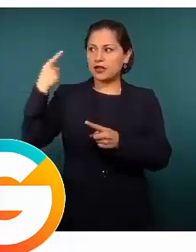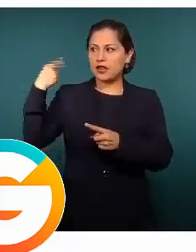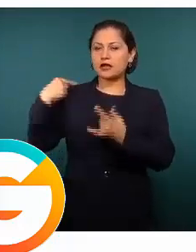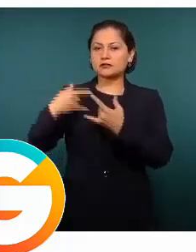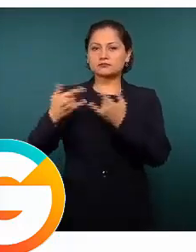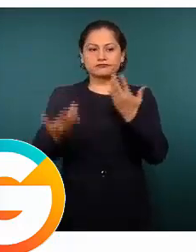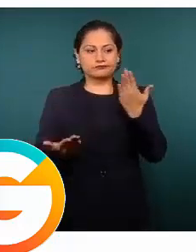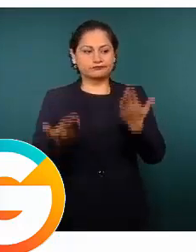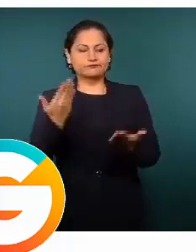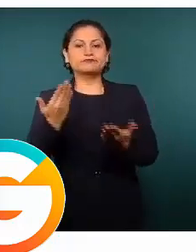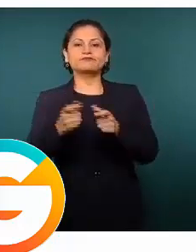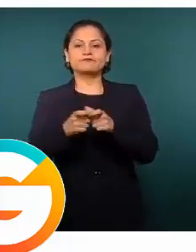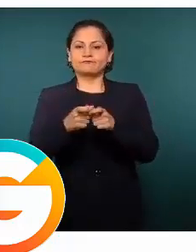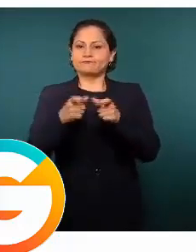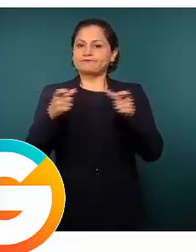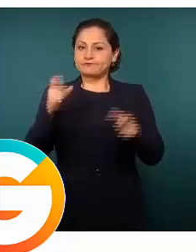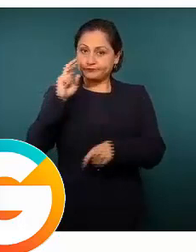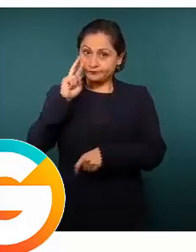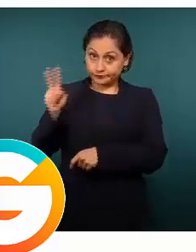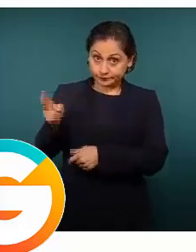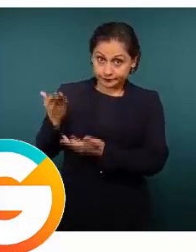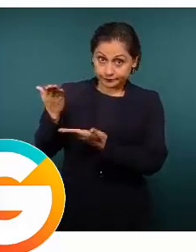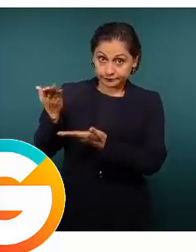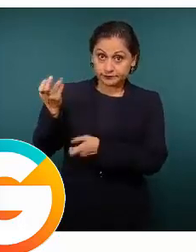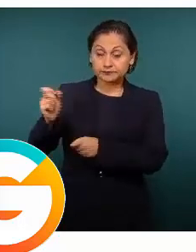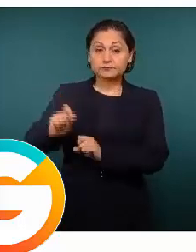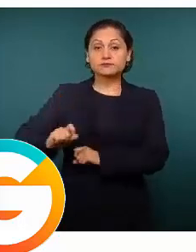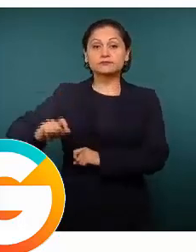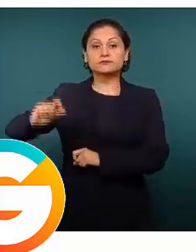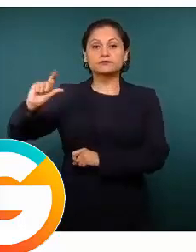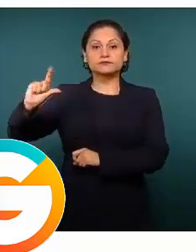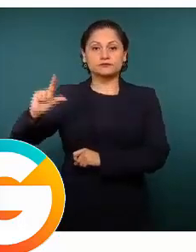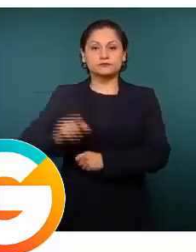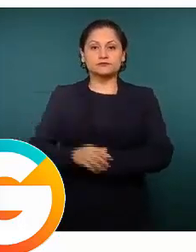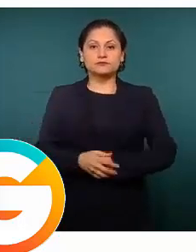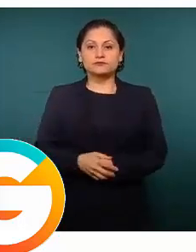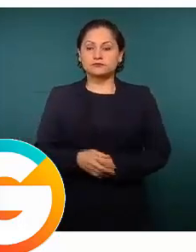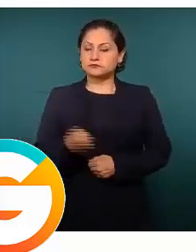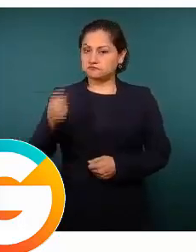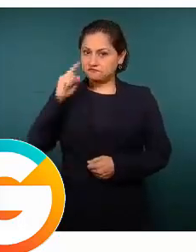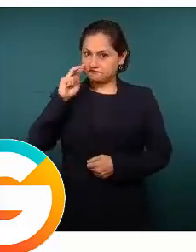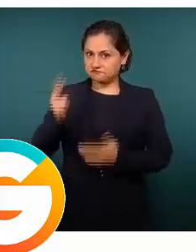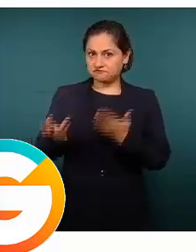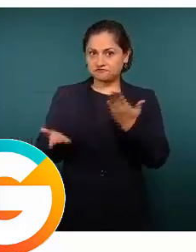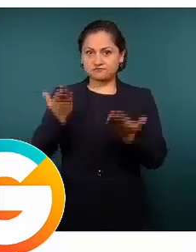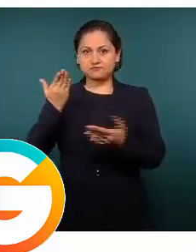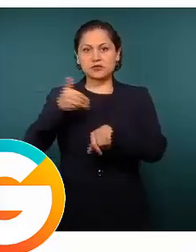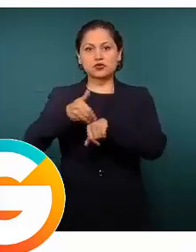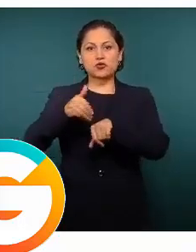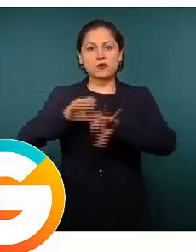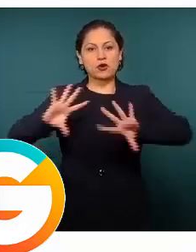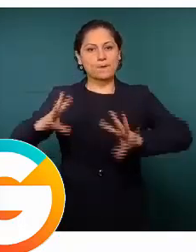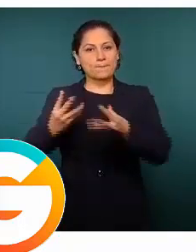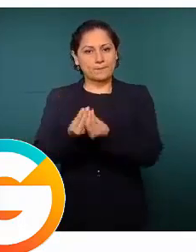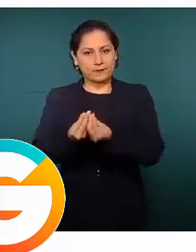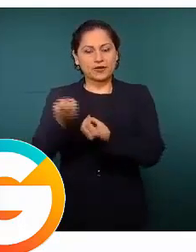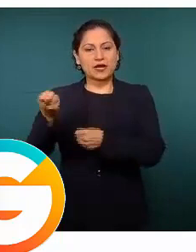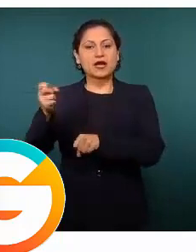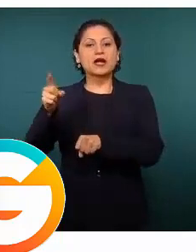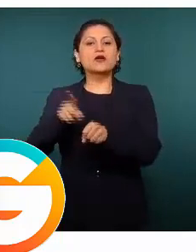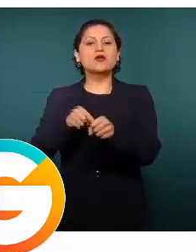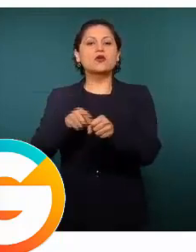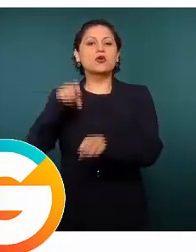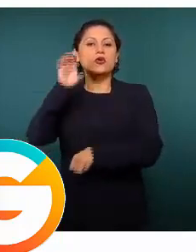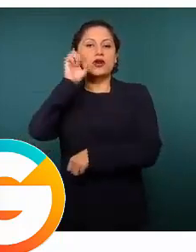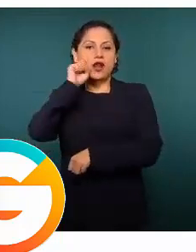las proyecciones, aquí se está incrementando este delito, los números de los acumulados en naranja, en las